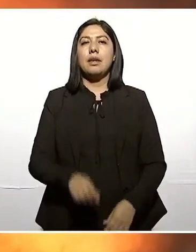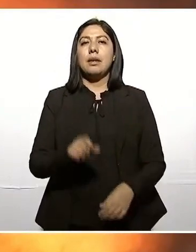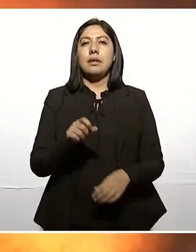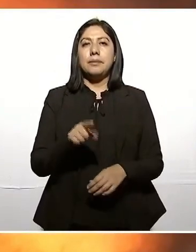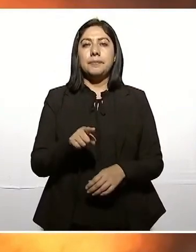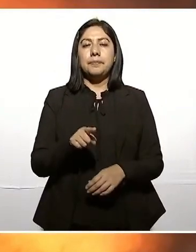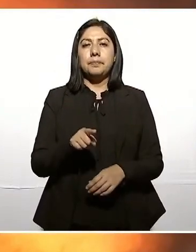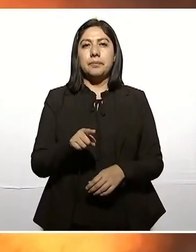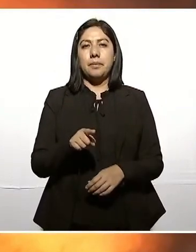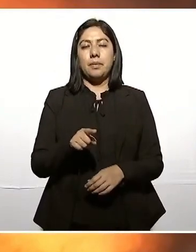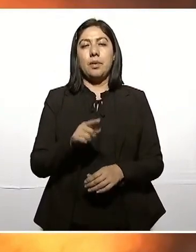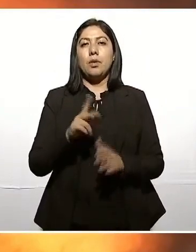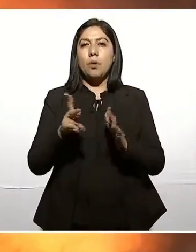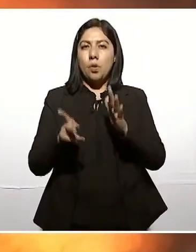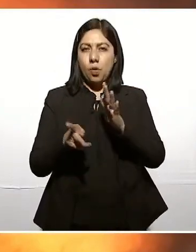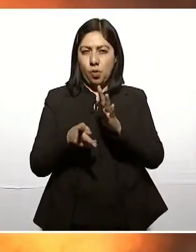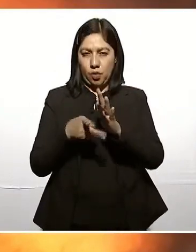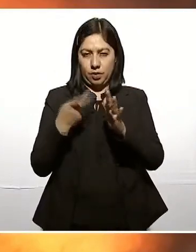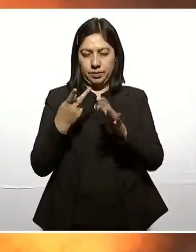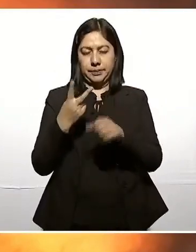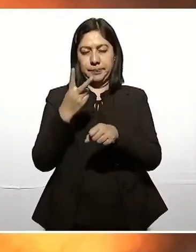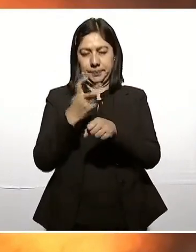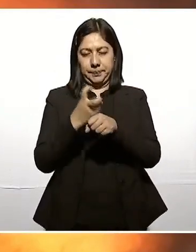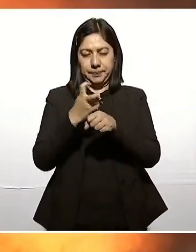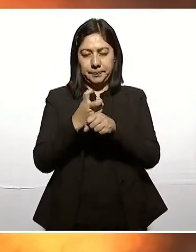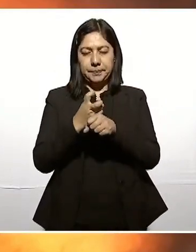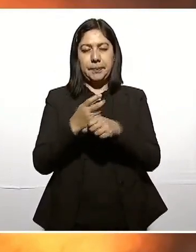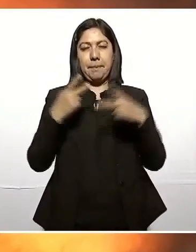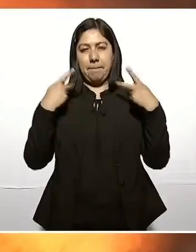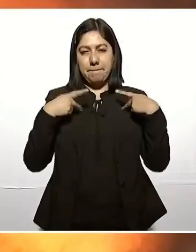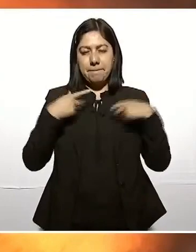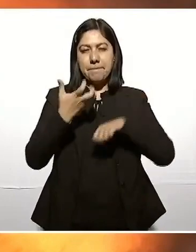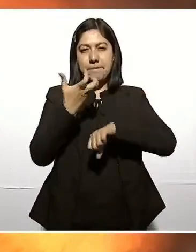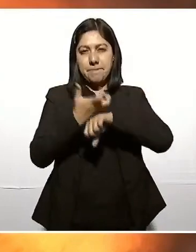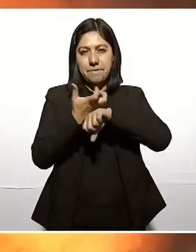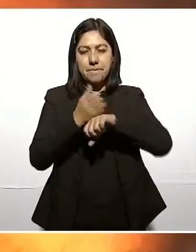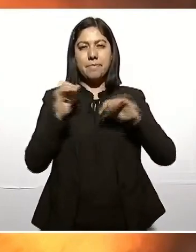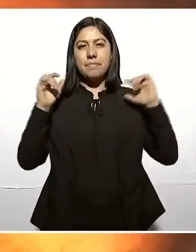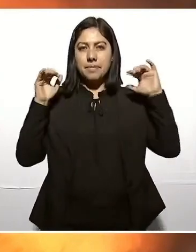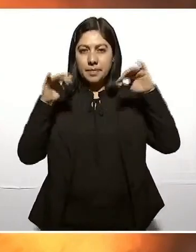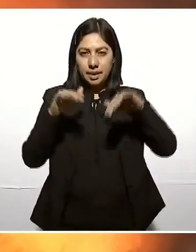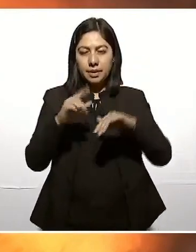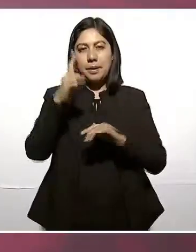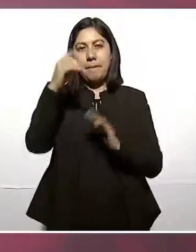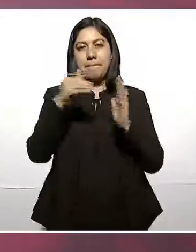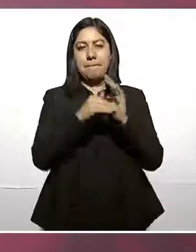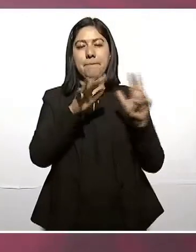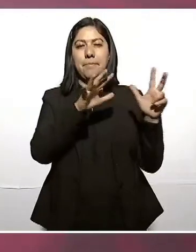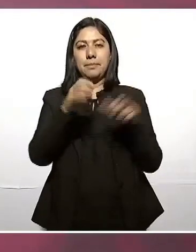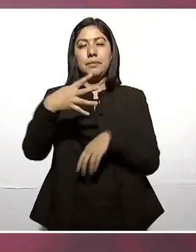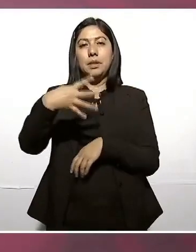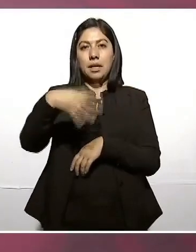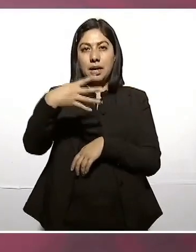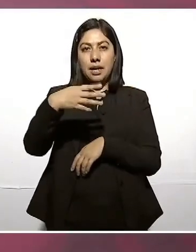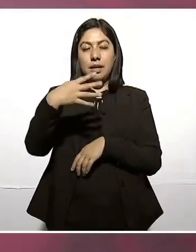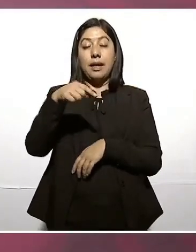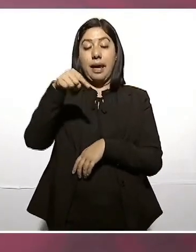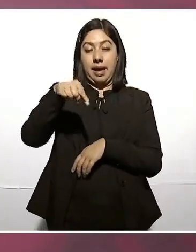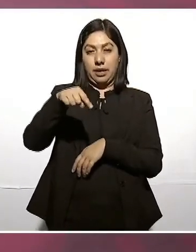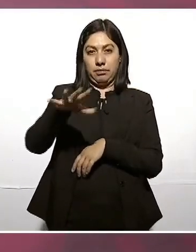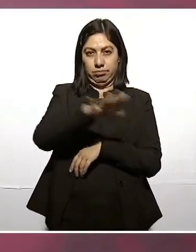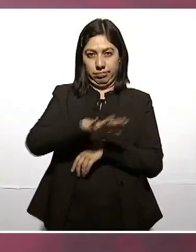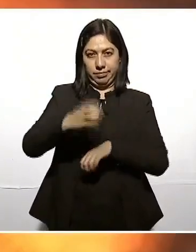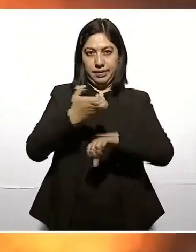intervención estadounidense de 1914, Veracruz,